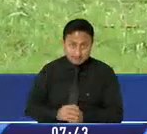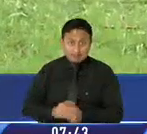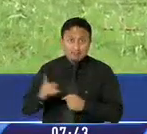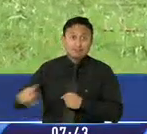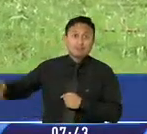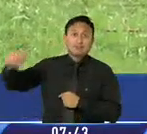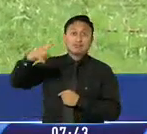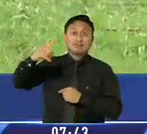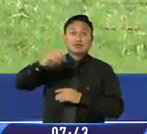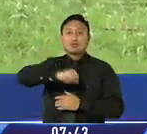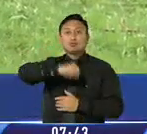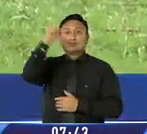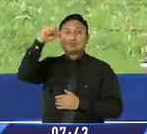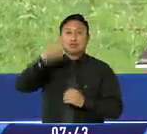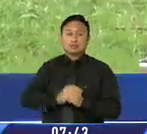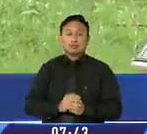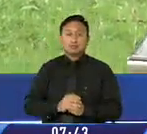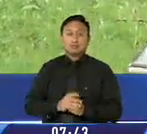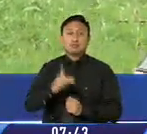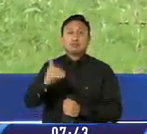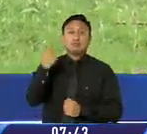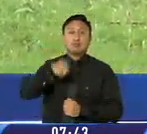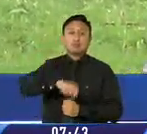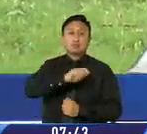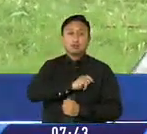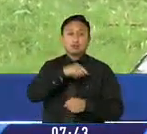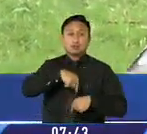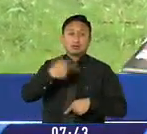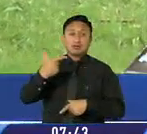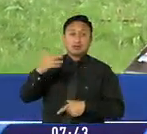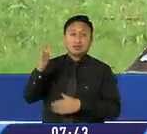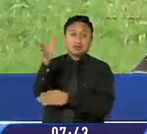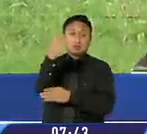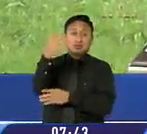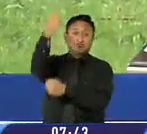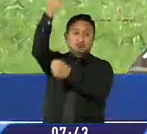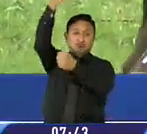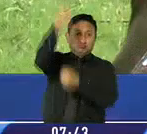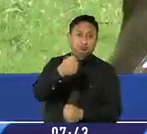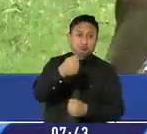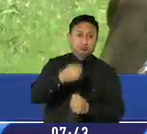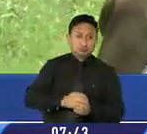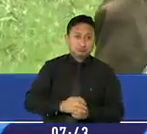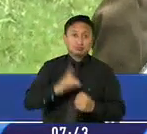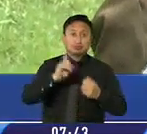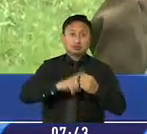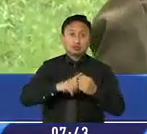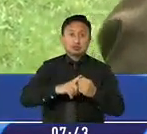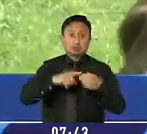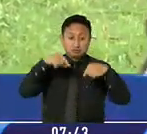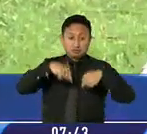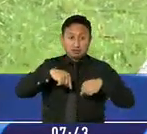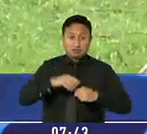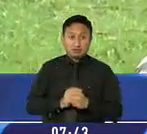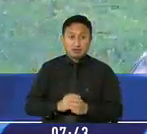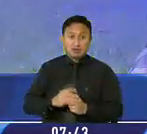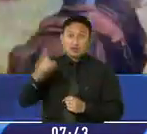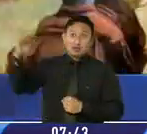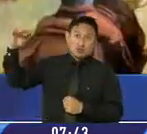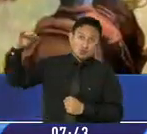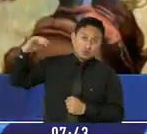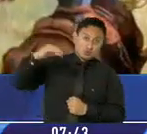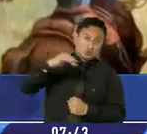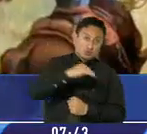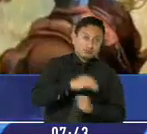se tomaron el panecillo, cuentan que por ahí un español llegó y puso la bandera de ellos, pum, y todos los quiteños de aquí de la cima salieron corriendo para abajo.